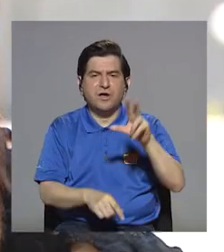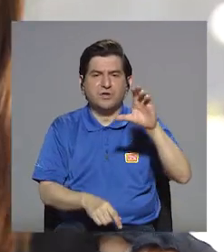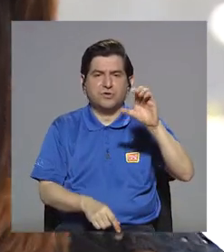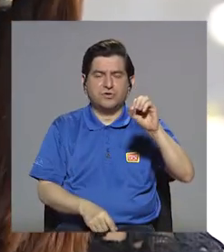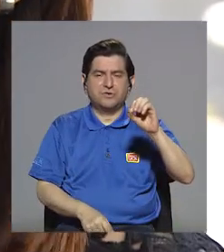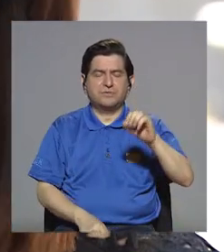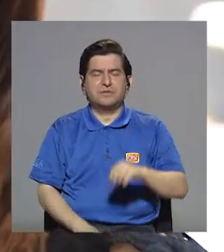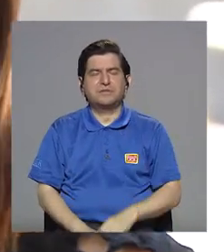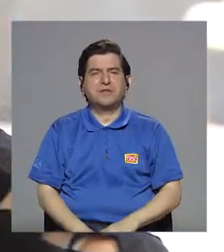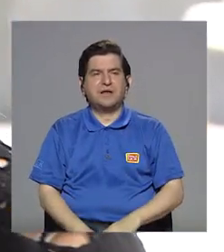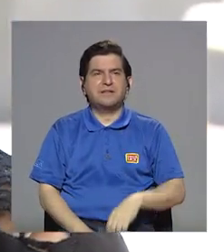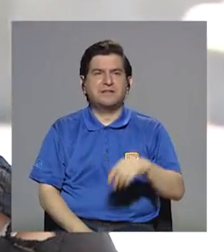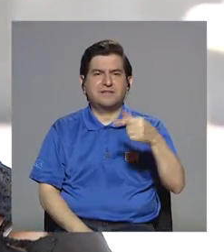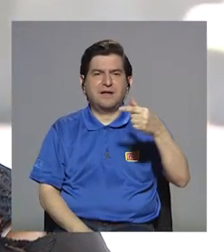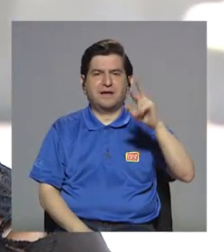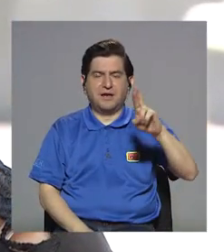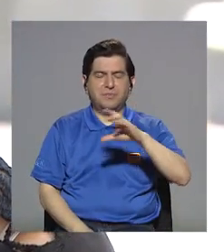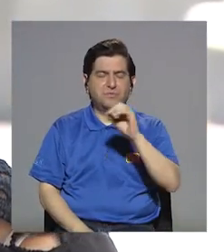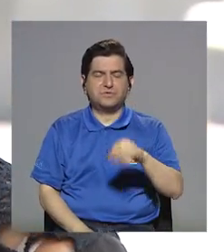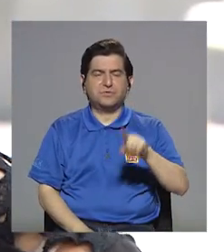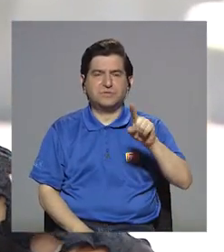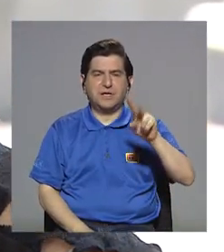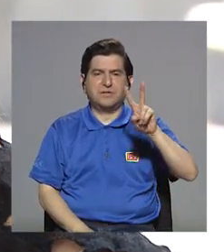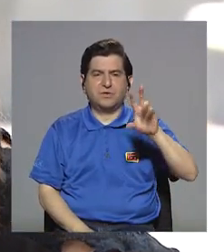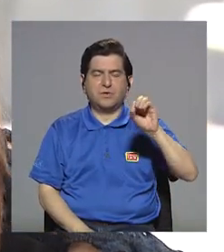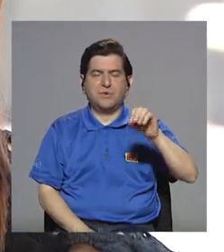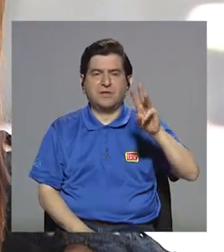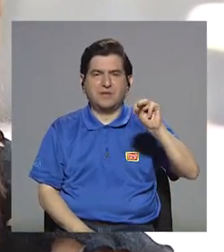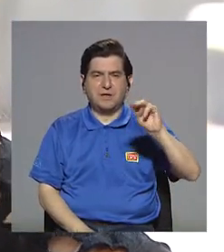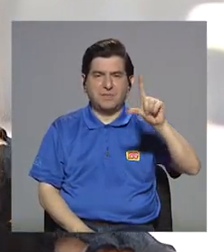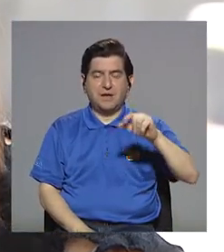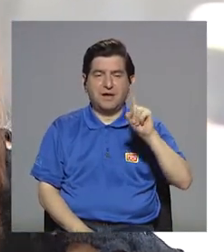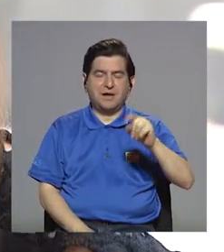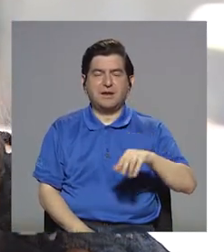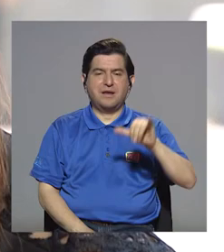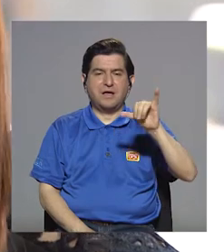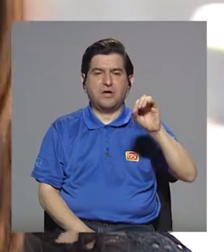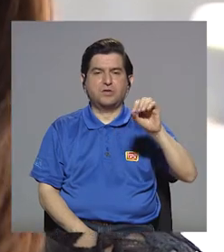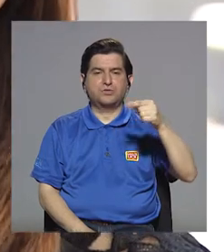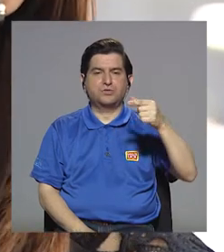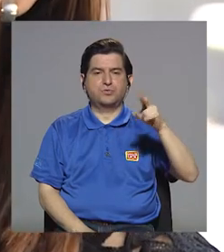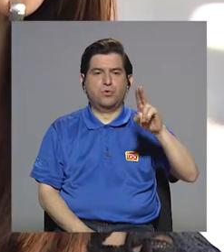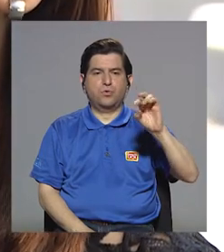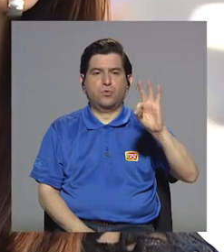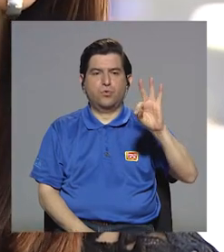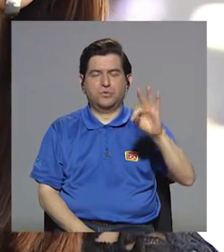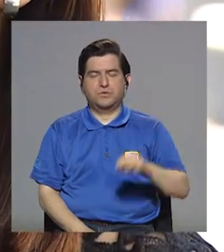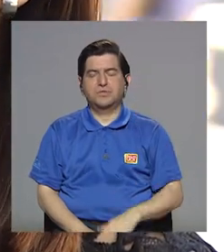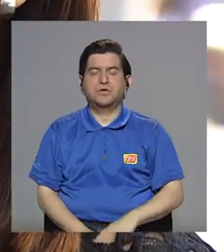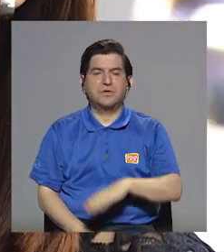En un yogur, 125 mililitros, que sería como un medio vaso, más o menos.